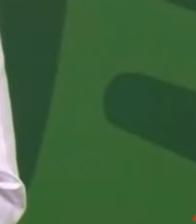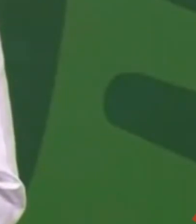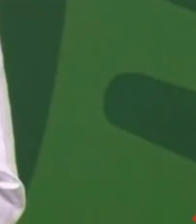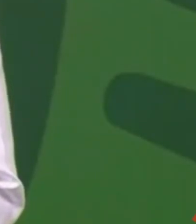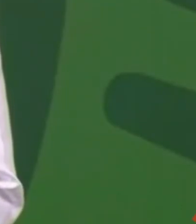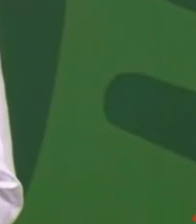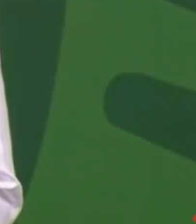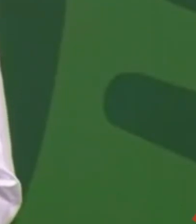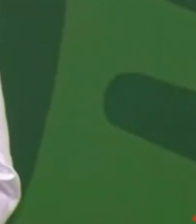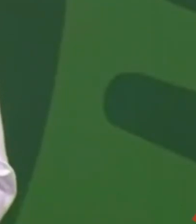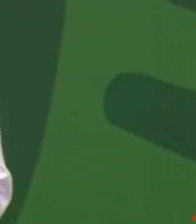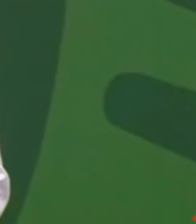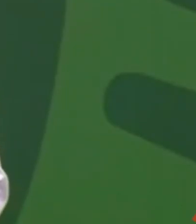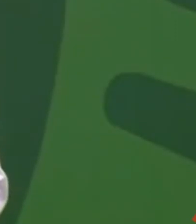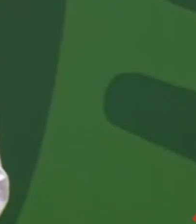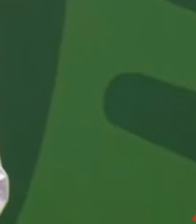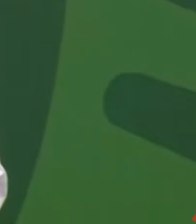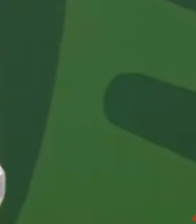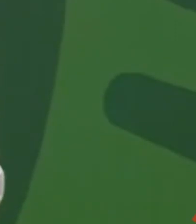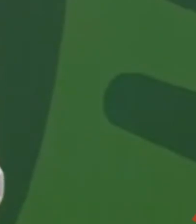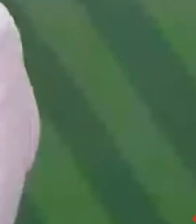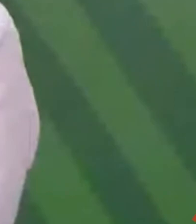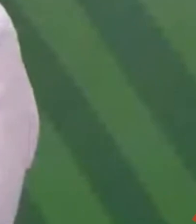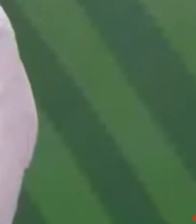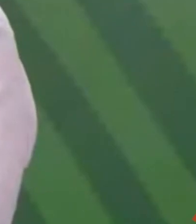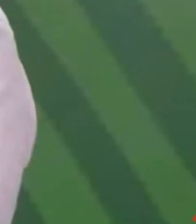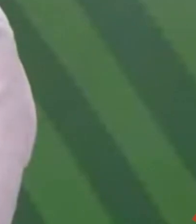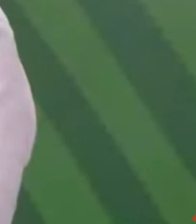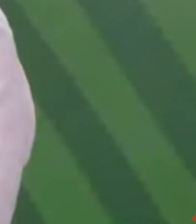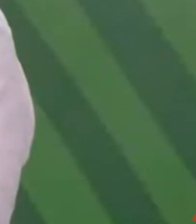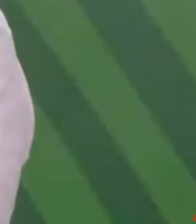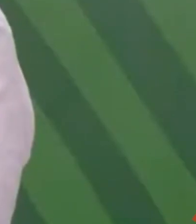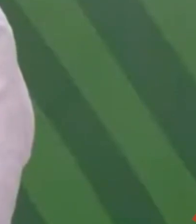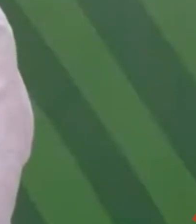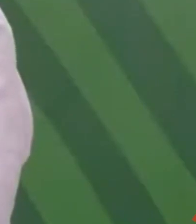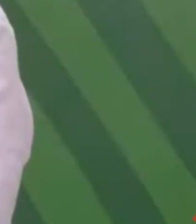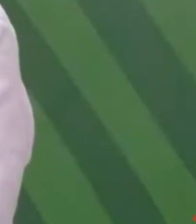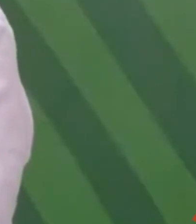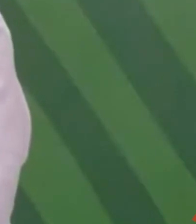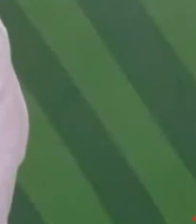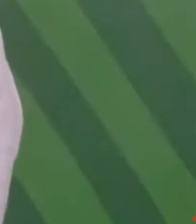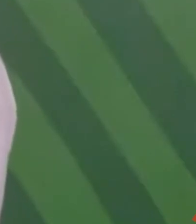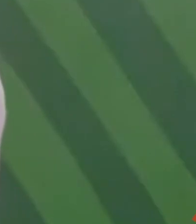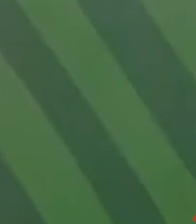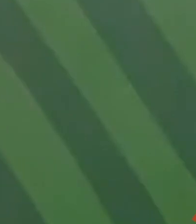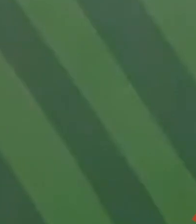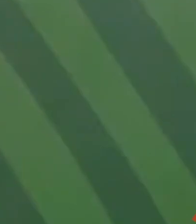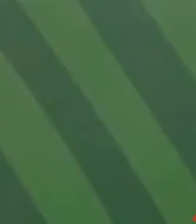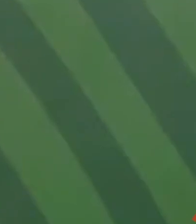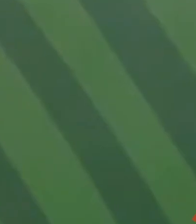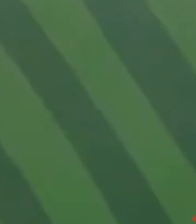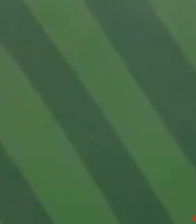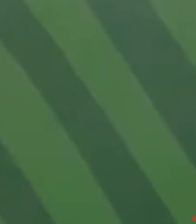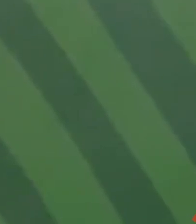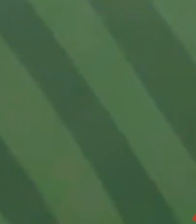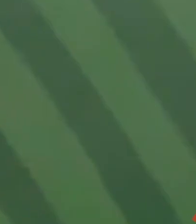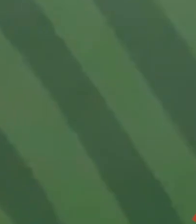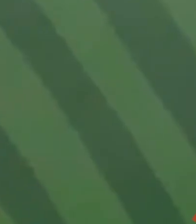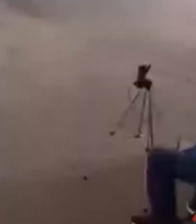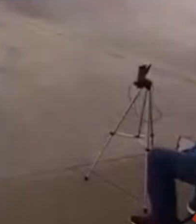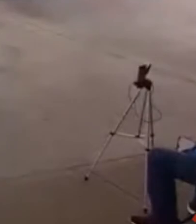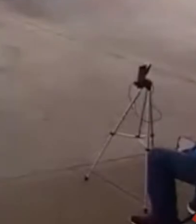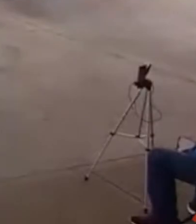enfrentamos la inundación de Tabasco enfrentamos huracanes en